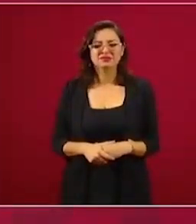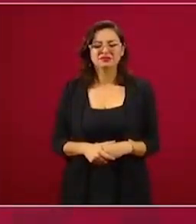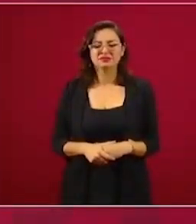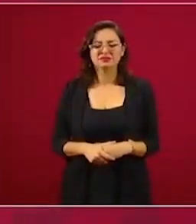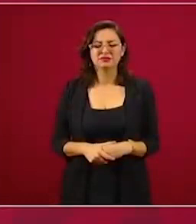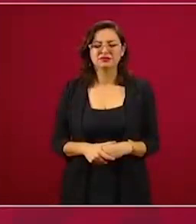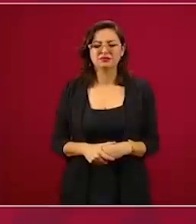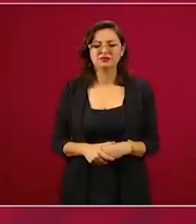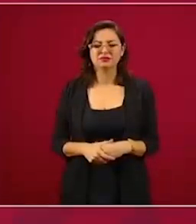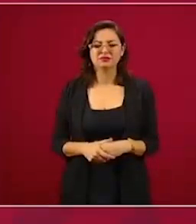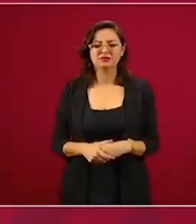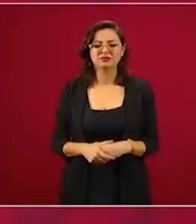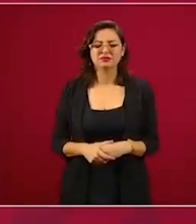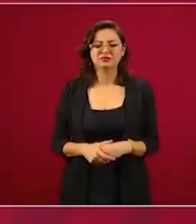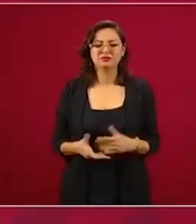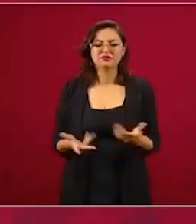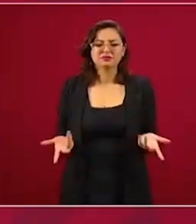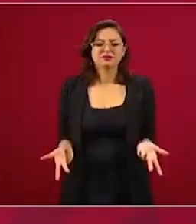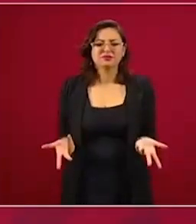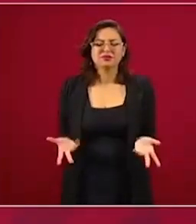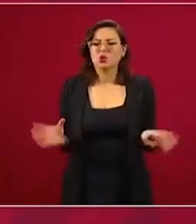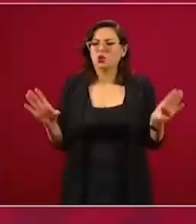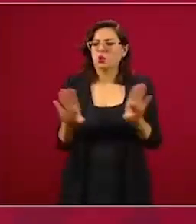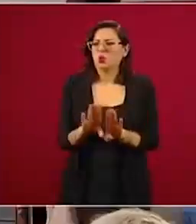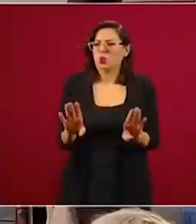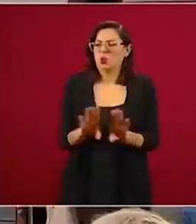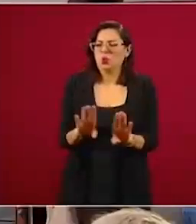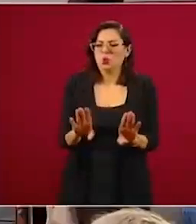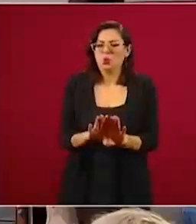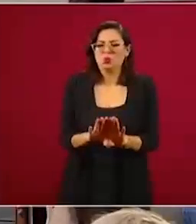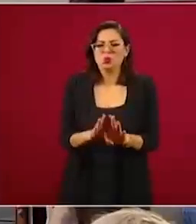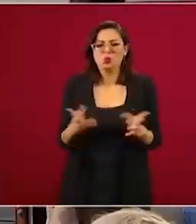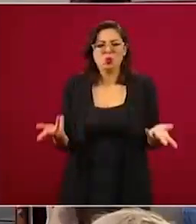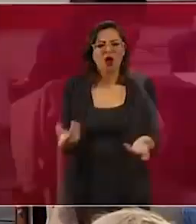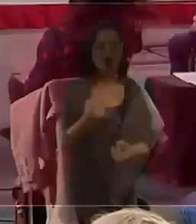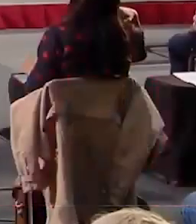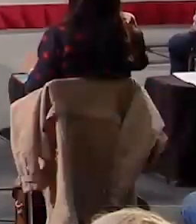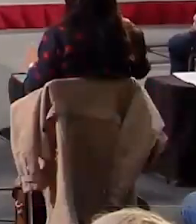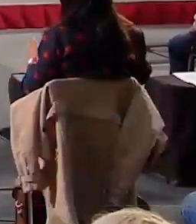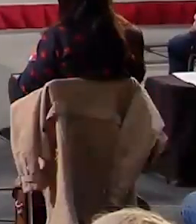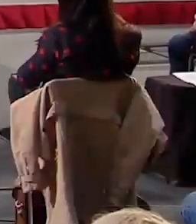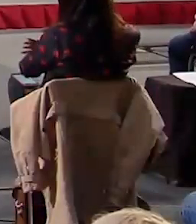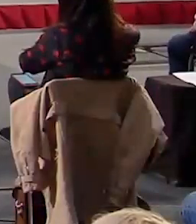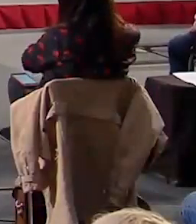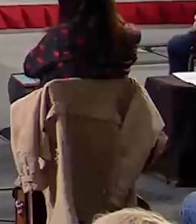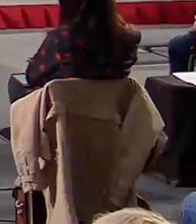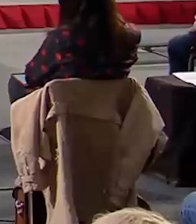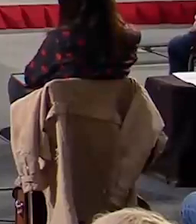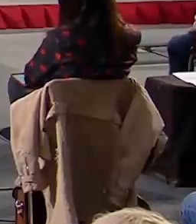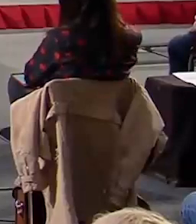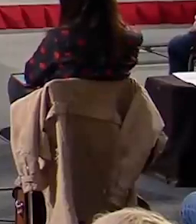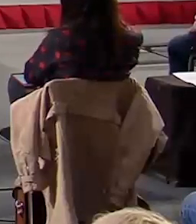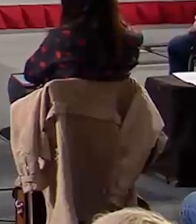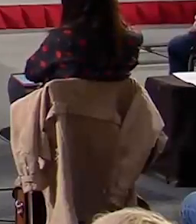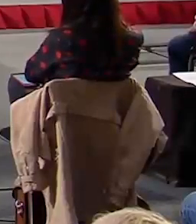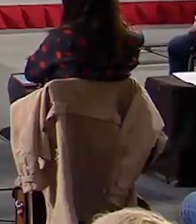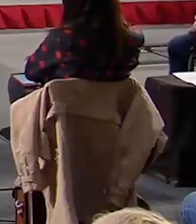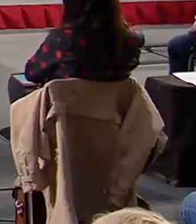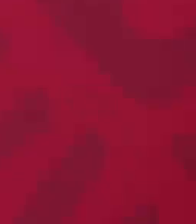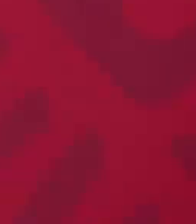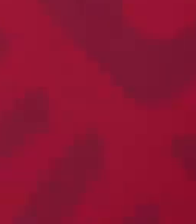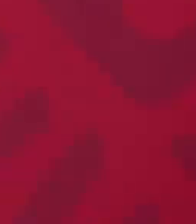¿Cómo que van a haber funcionarios que ganen 200, 300 mil pesos mensuales,